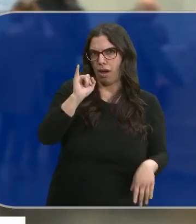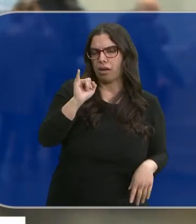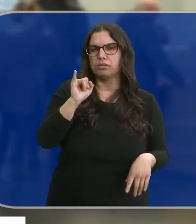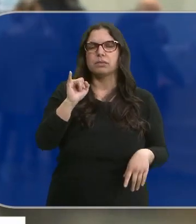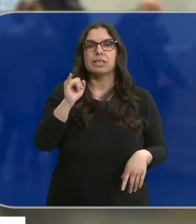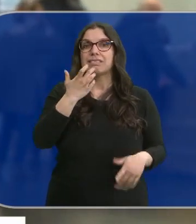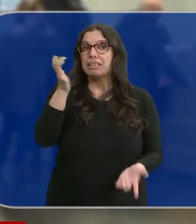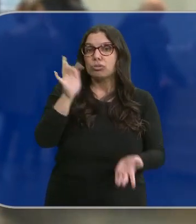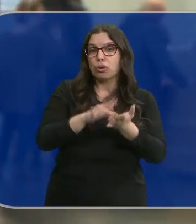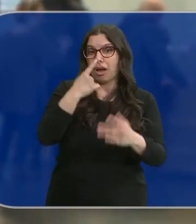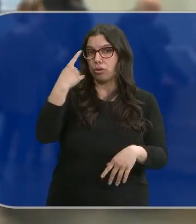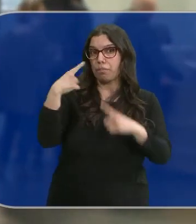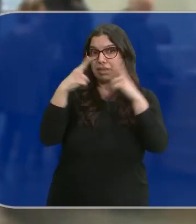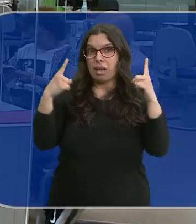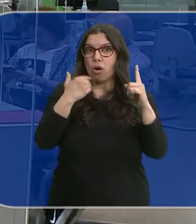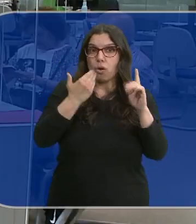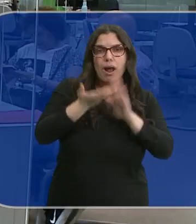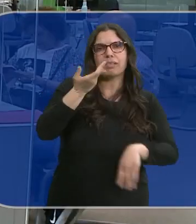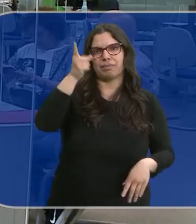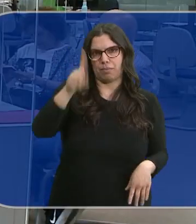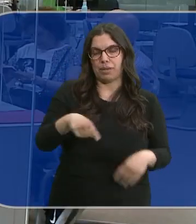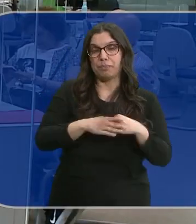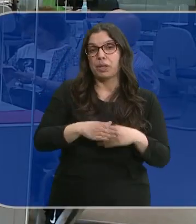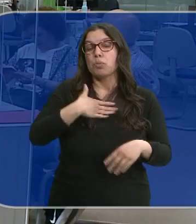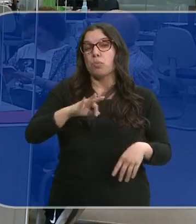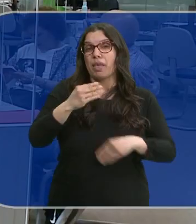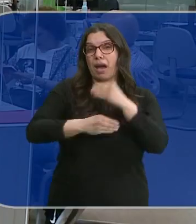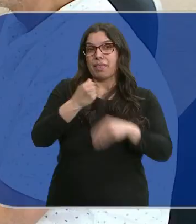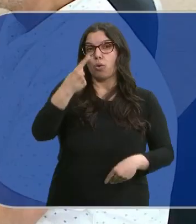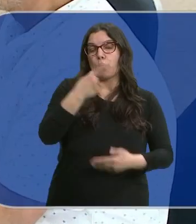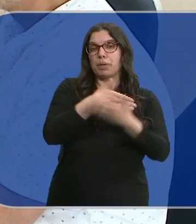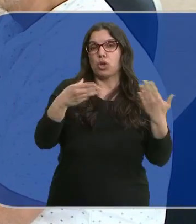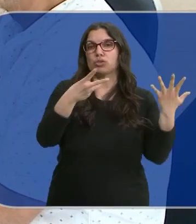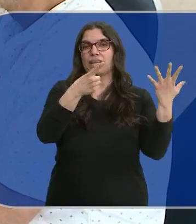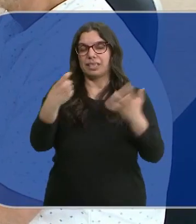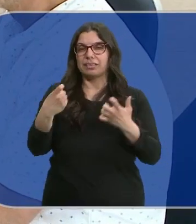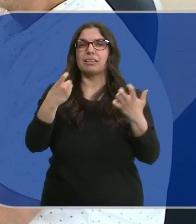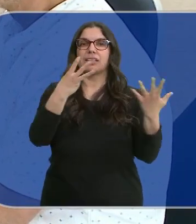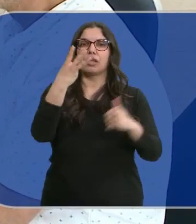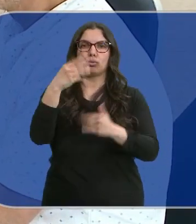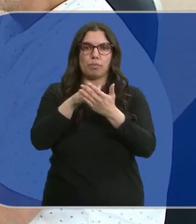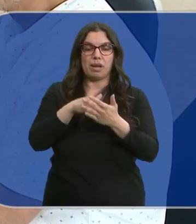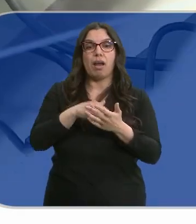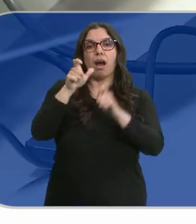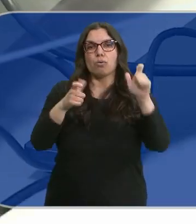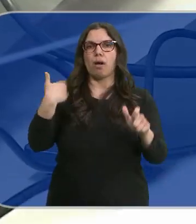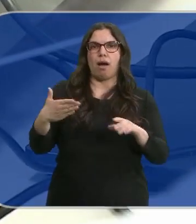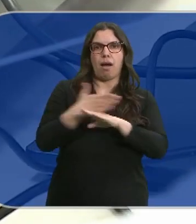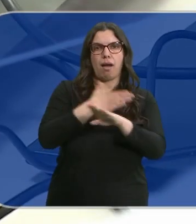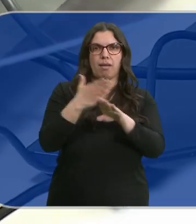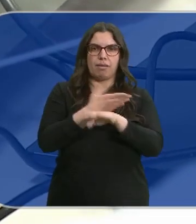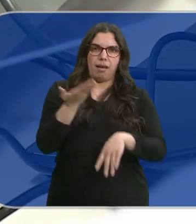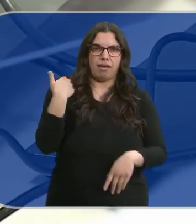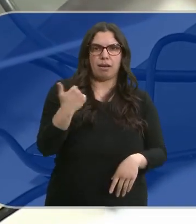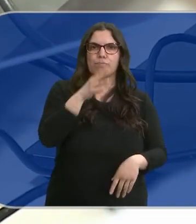se han estado en algún momento del 2023 de alta. Se esperan 1.338.000 declaraciones. Algunos ya pudieron acceder al